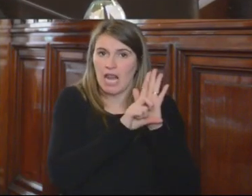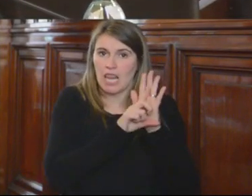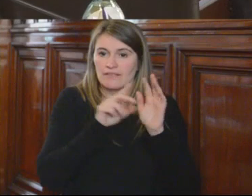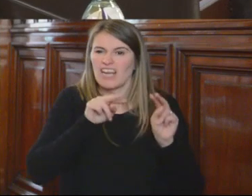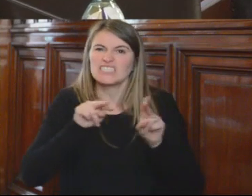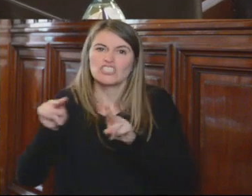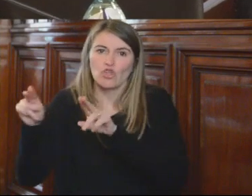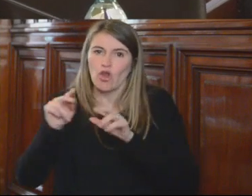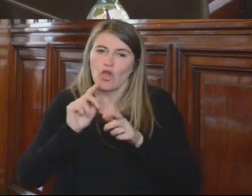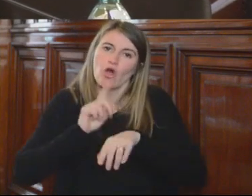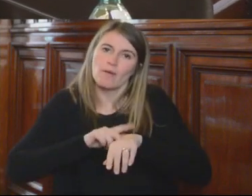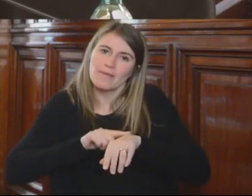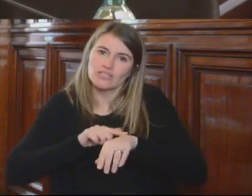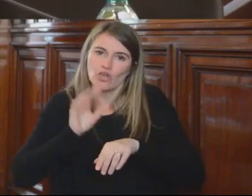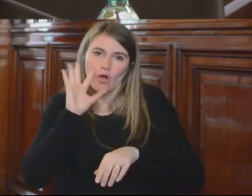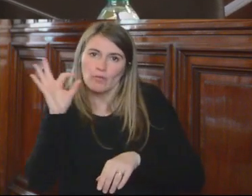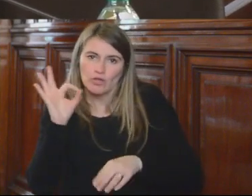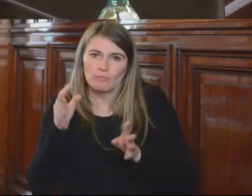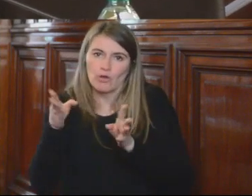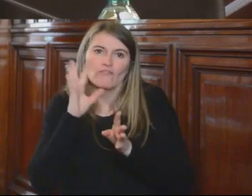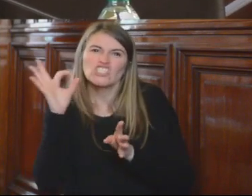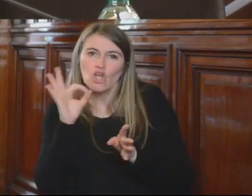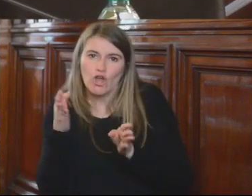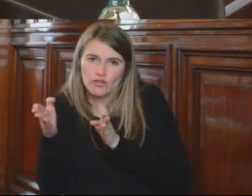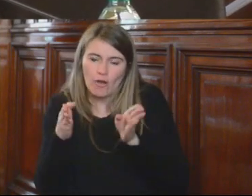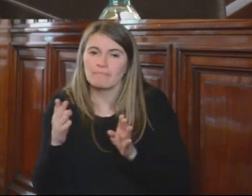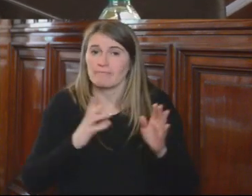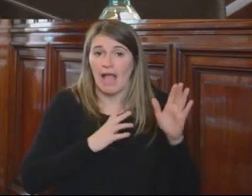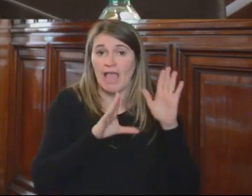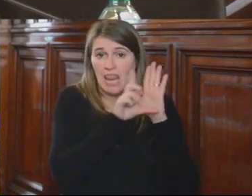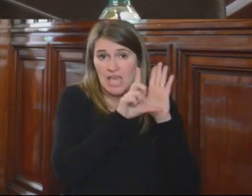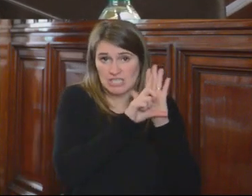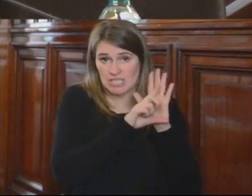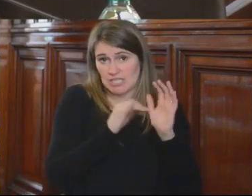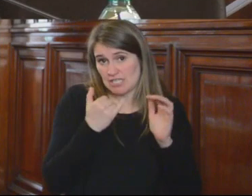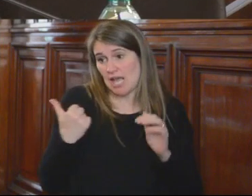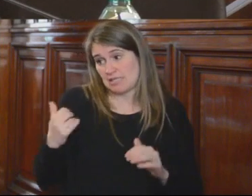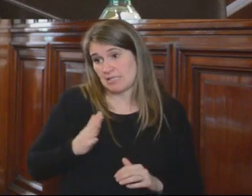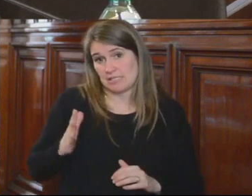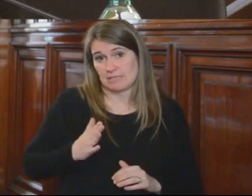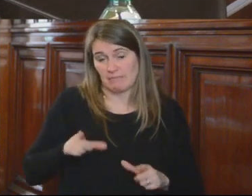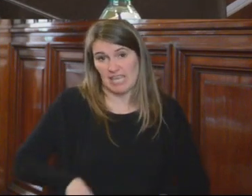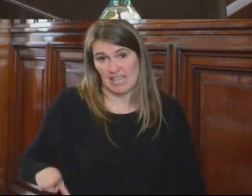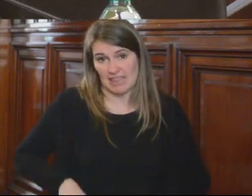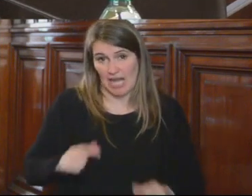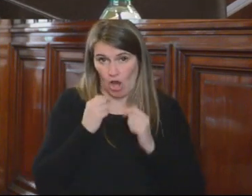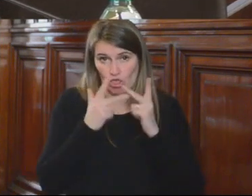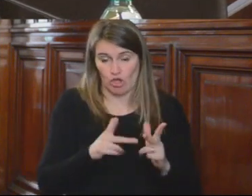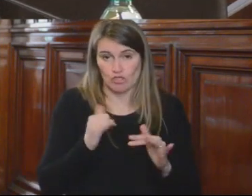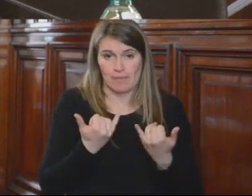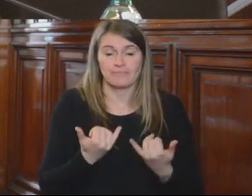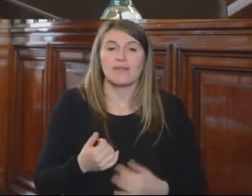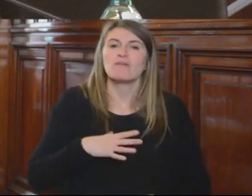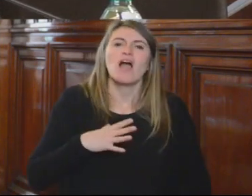La transitoriedad está determinada por las leyes ya mencionadas por la señora viceministra y tiene la única